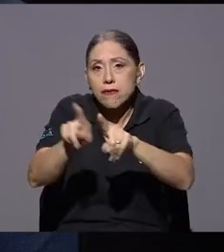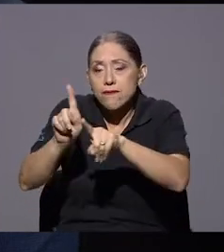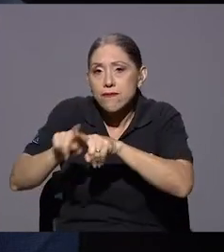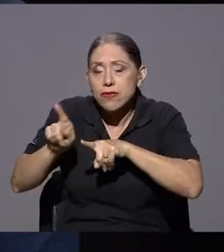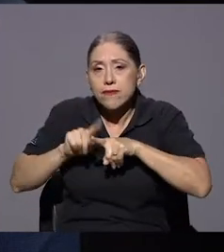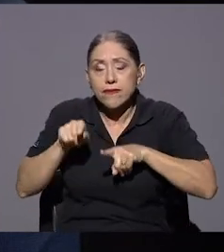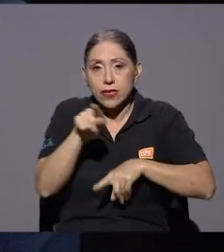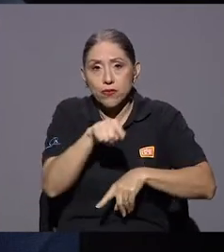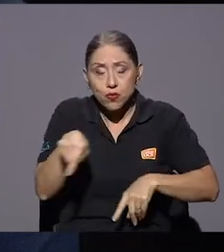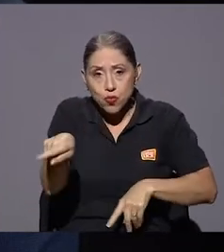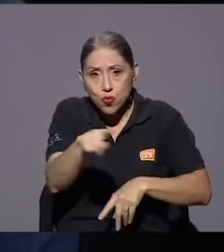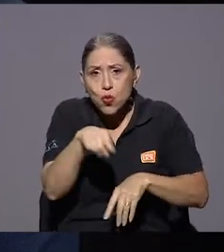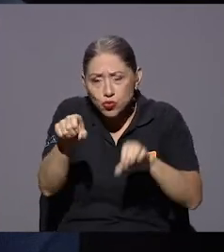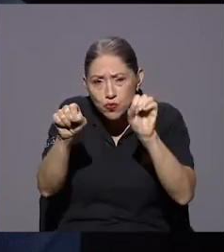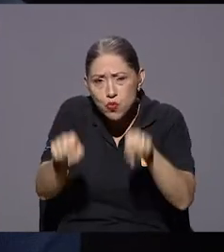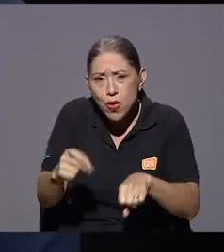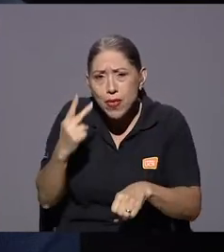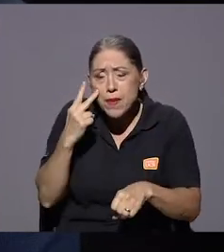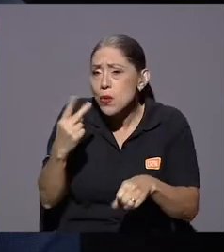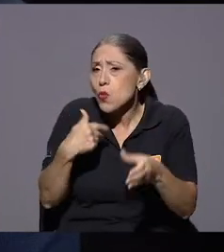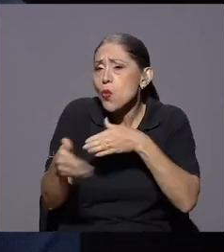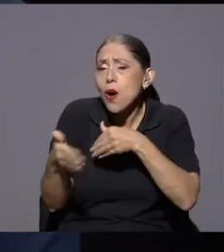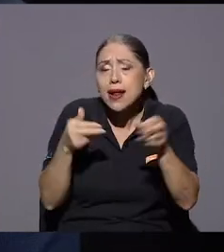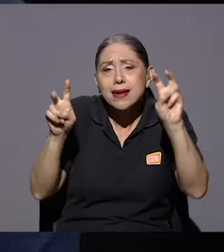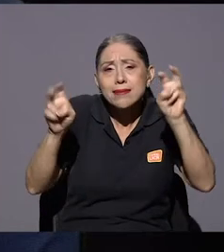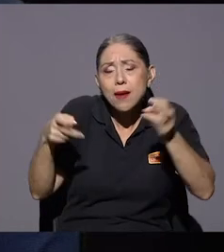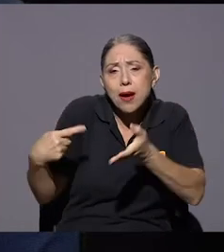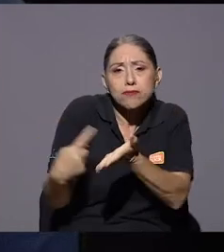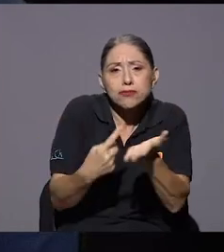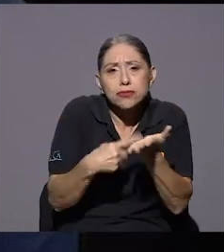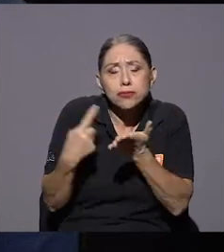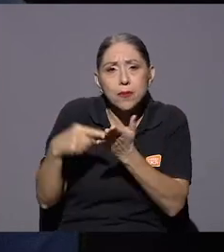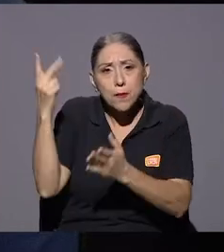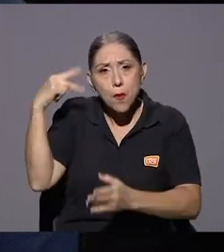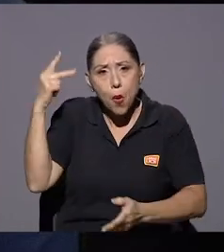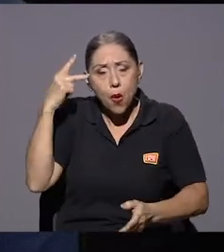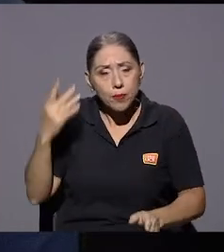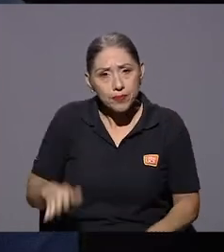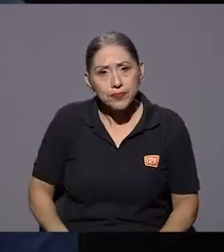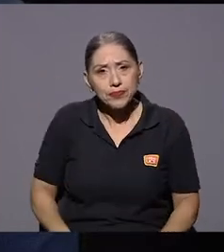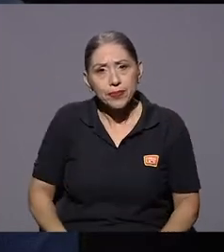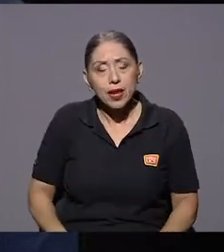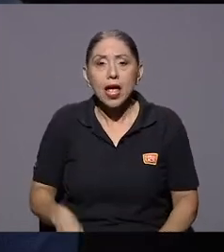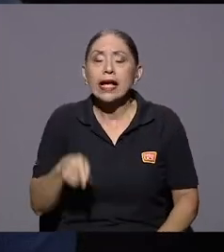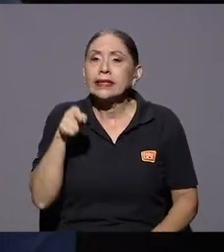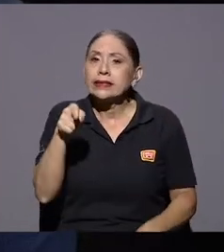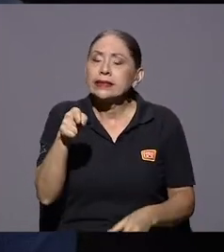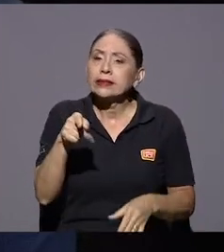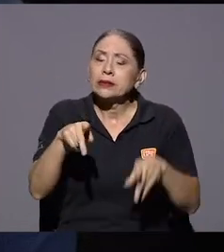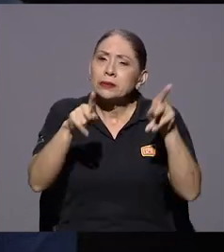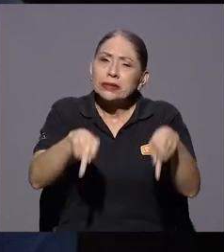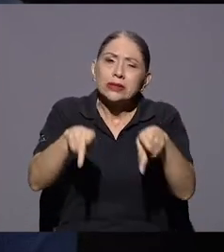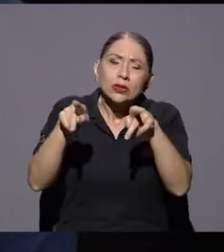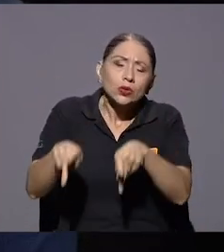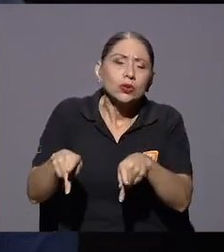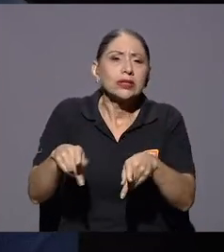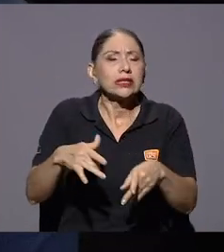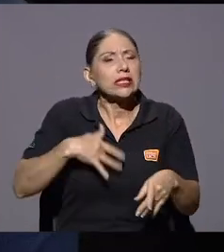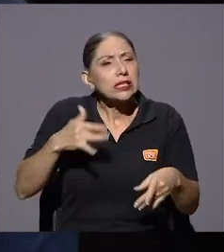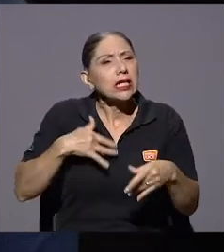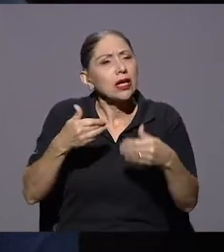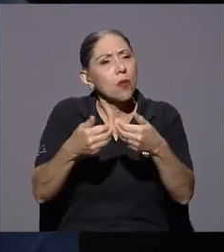redes sociales y vos lo puedes ver básicamente en cualquier discusión política en este país ¿no? o sea pasa por esa división un poco artificial